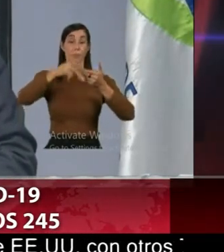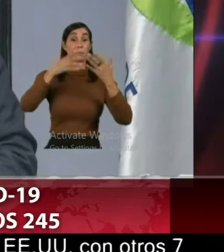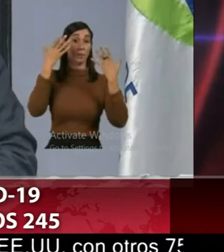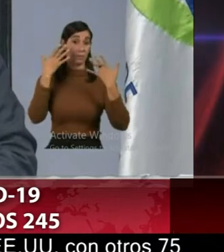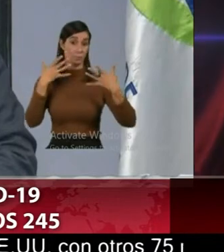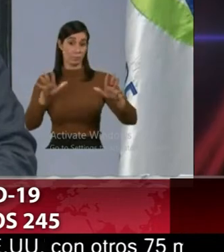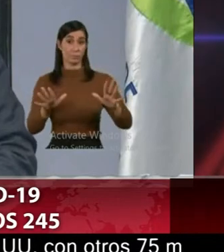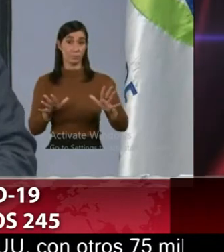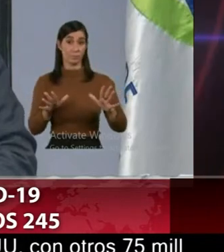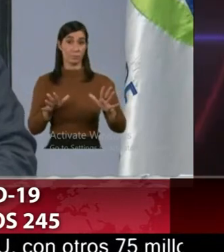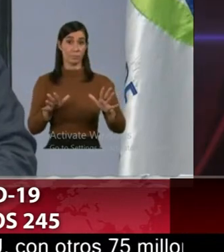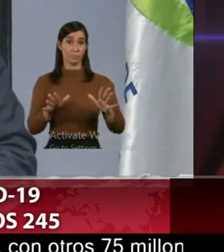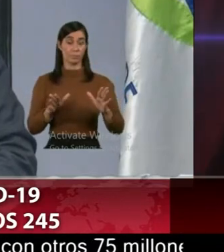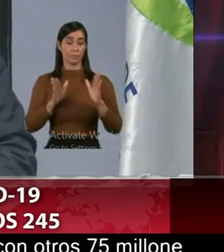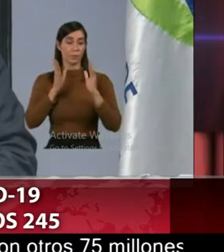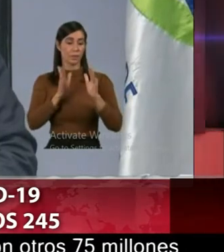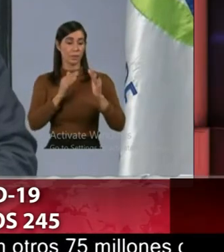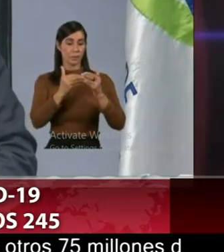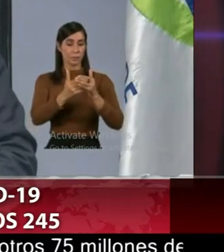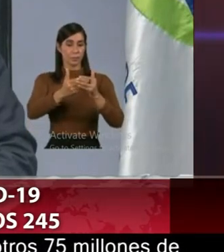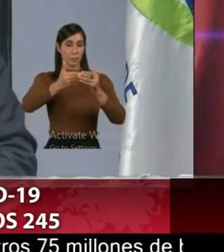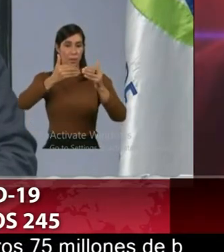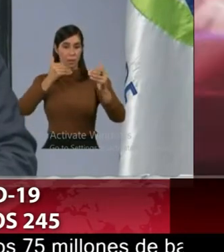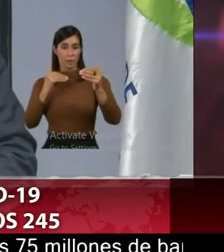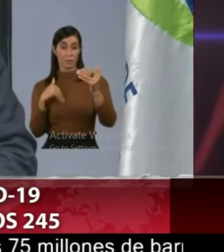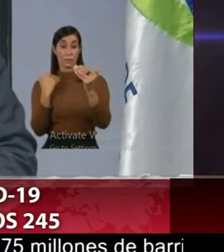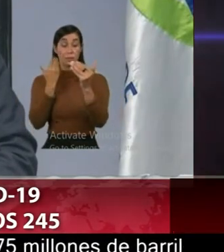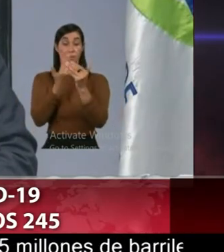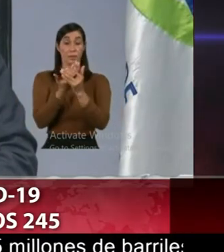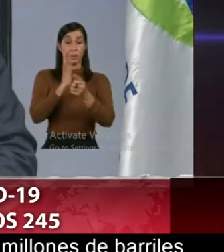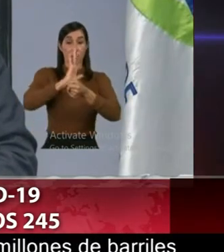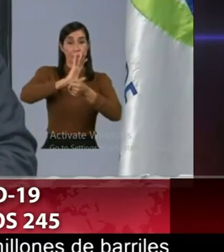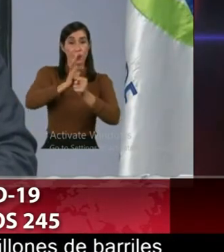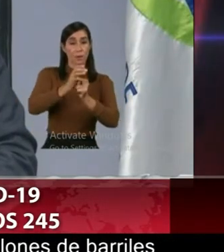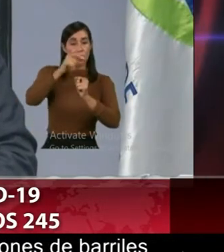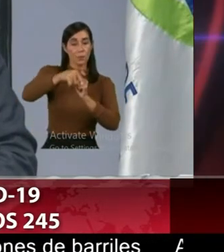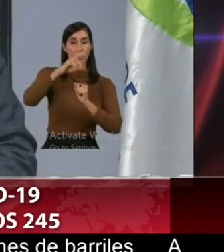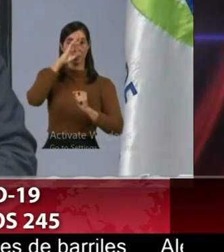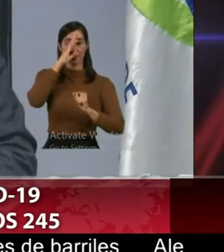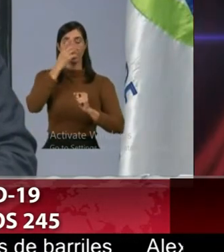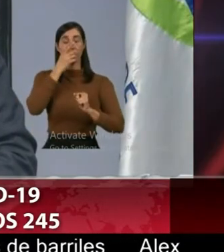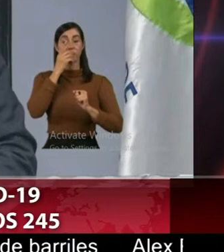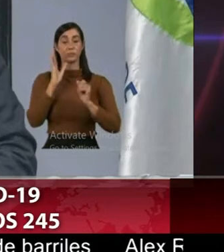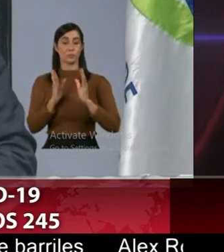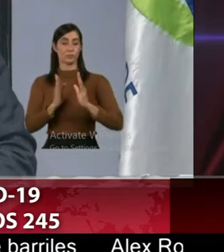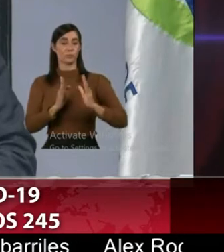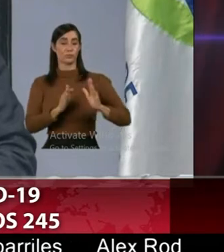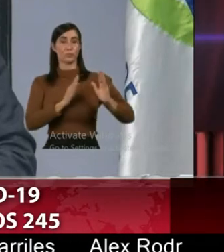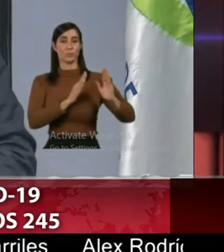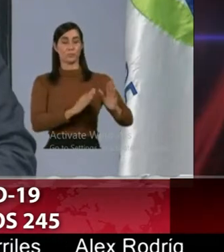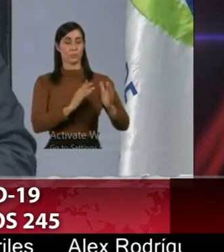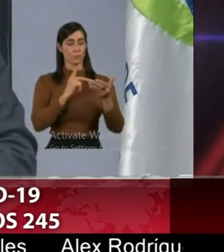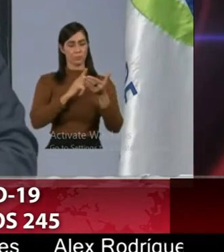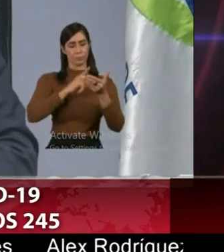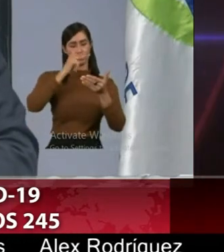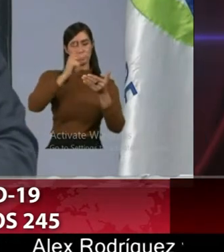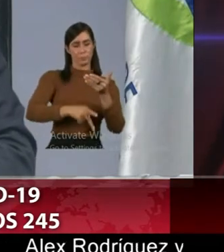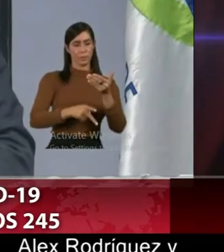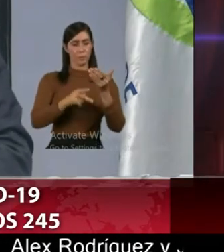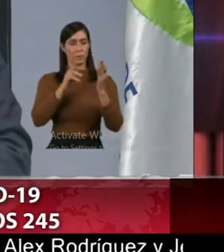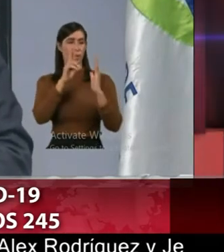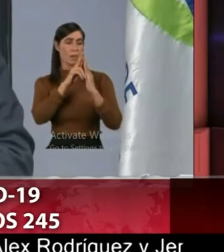elaborado desde antes de la llegada del COVID al país nos habíamos preparado con la planificación